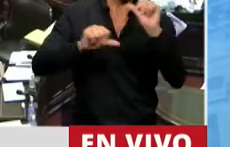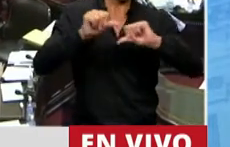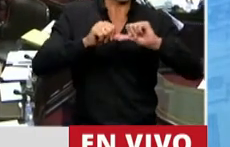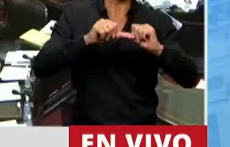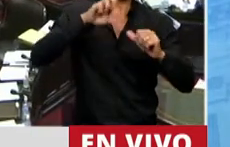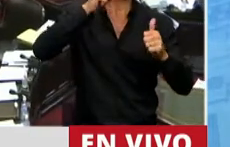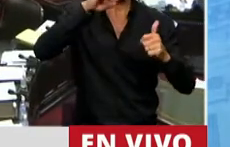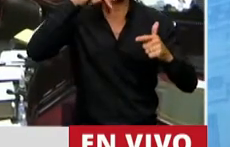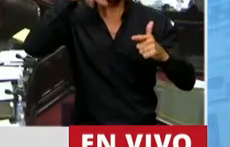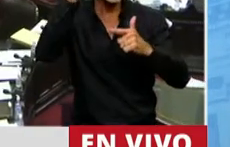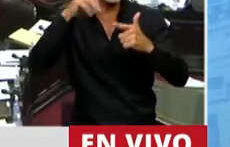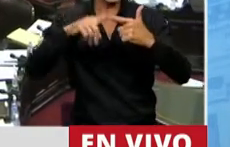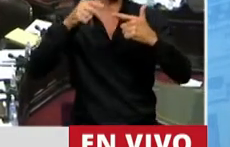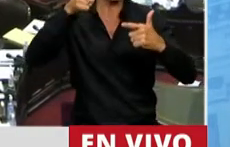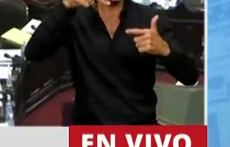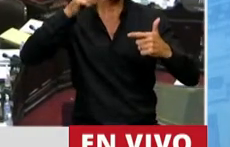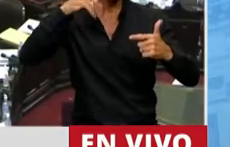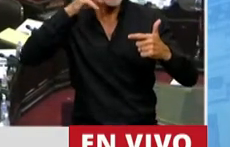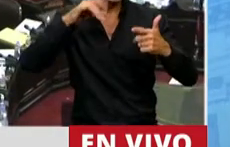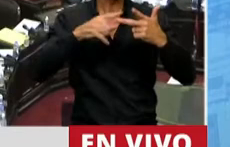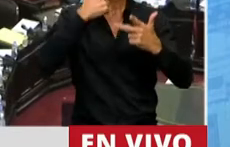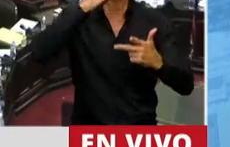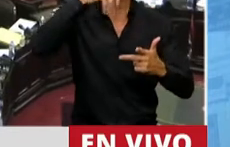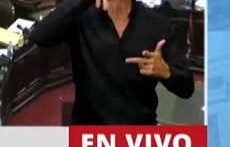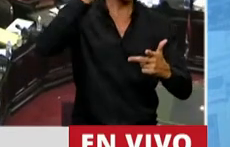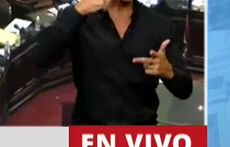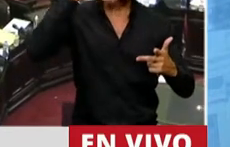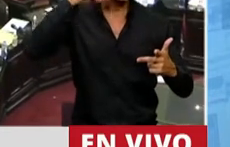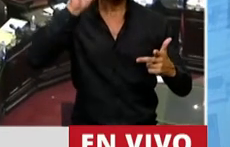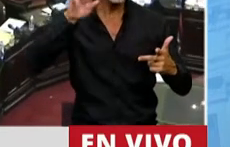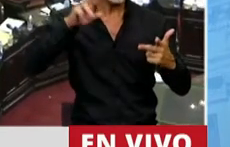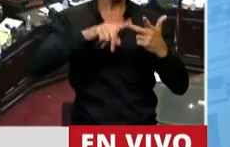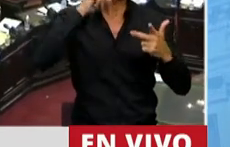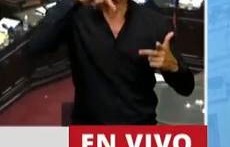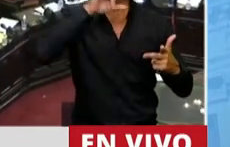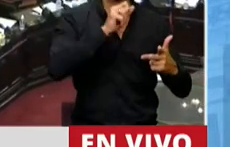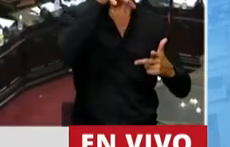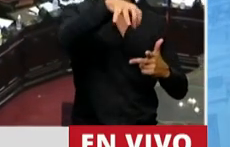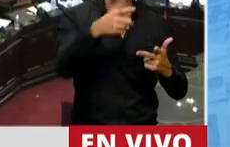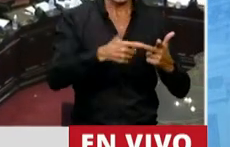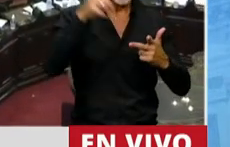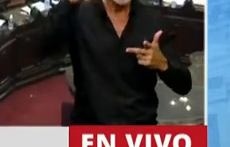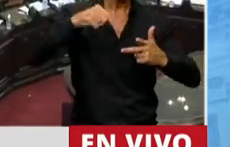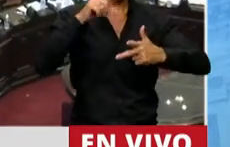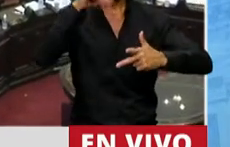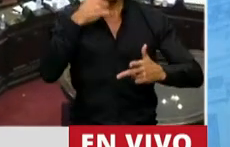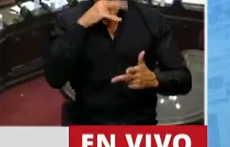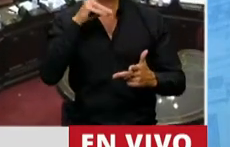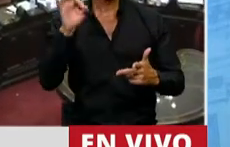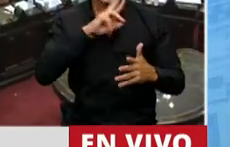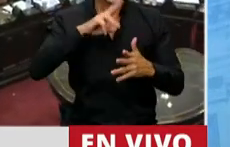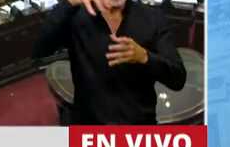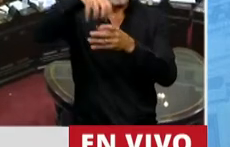Núñez, Ana Franchi, Susana Mirazú, del INTA, Daniela Castro, que está ahora en el sistema científico de la